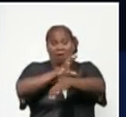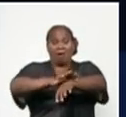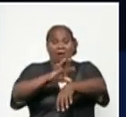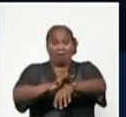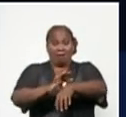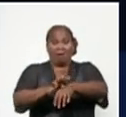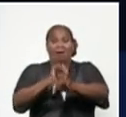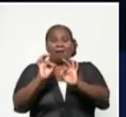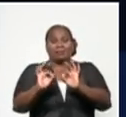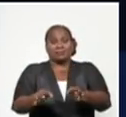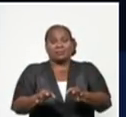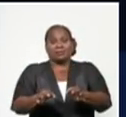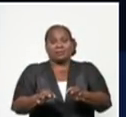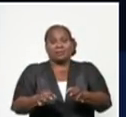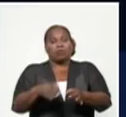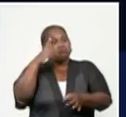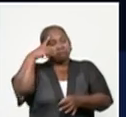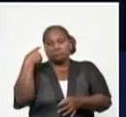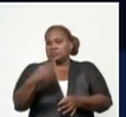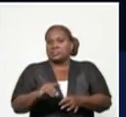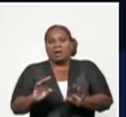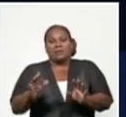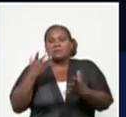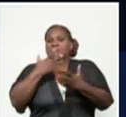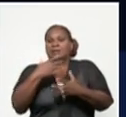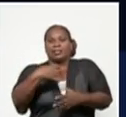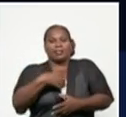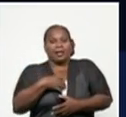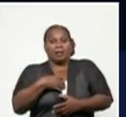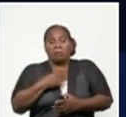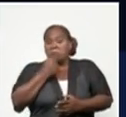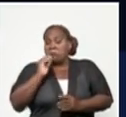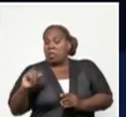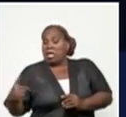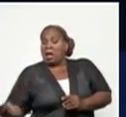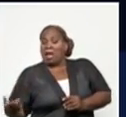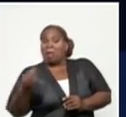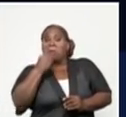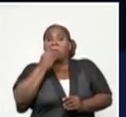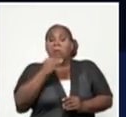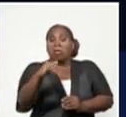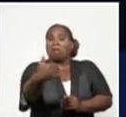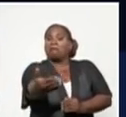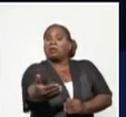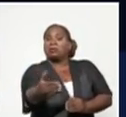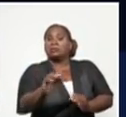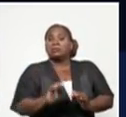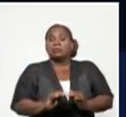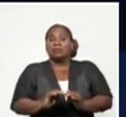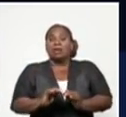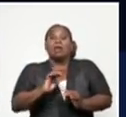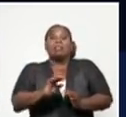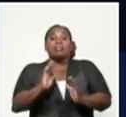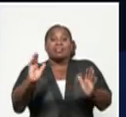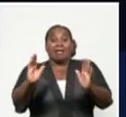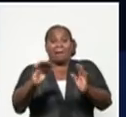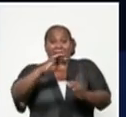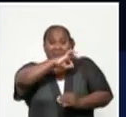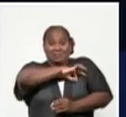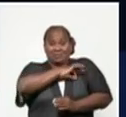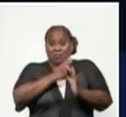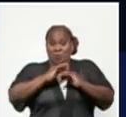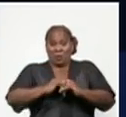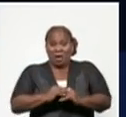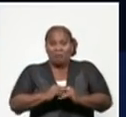no se sabe quién la tiene, quién no la tiene, y lo que es peor, desde la etapa de asintomático, se transmite